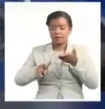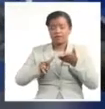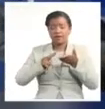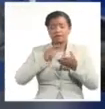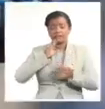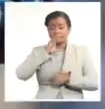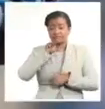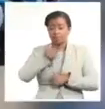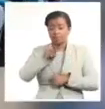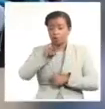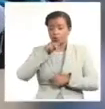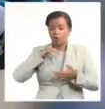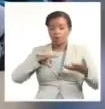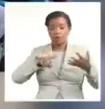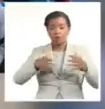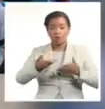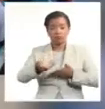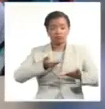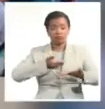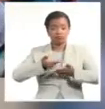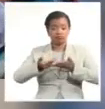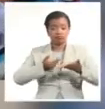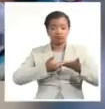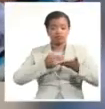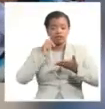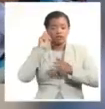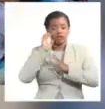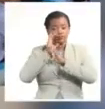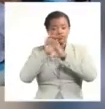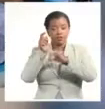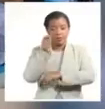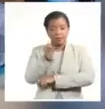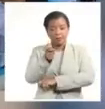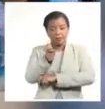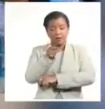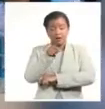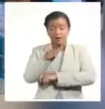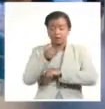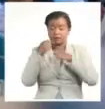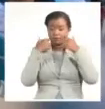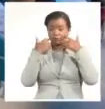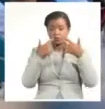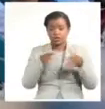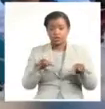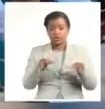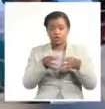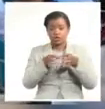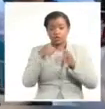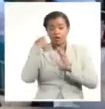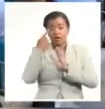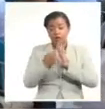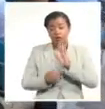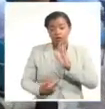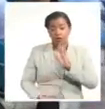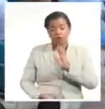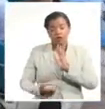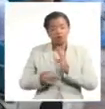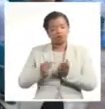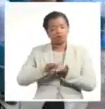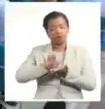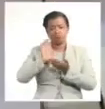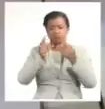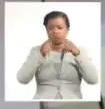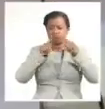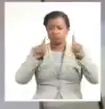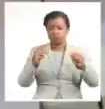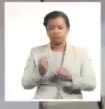novedosa forma de gestión mercantil del conocimiento científico constituye un reto para el colectivo que se caracteriza por su profesionalidad y